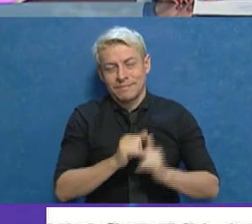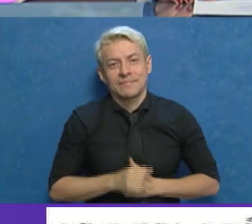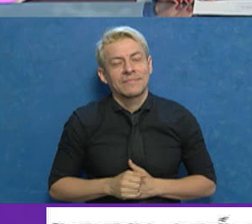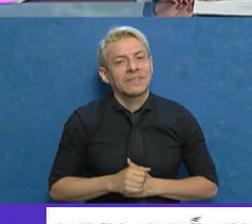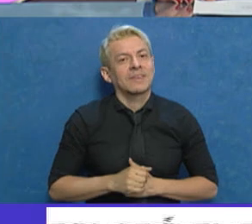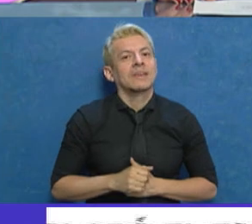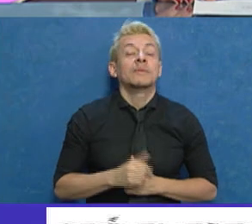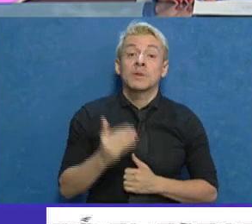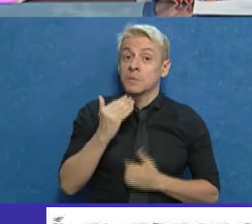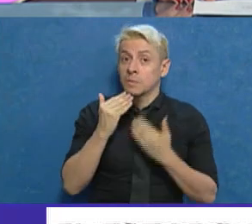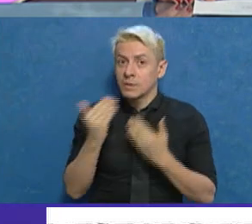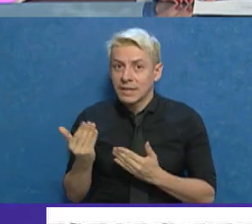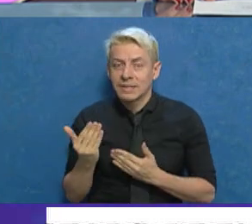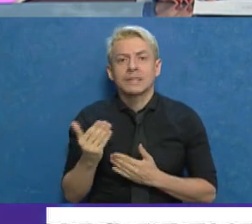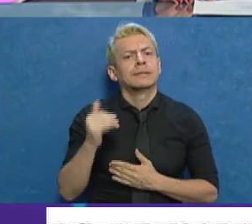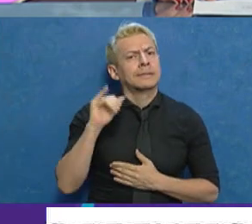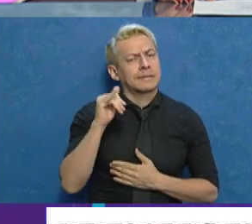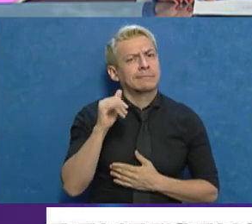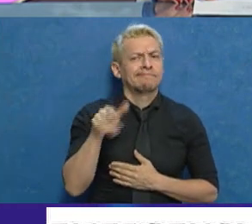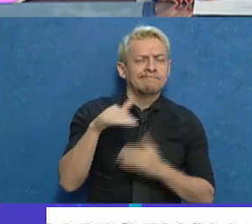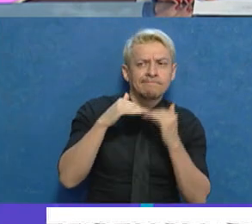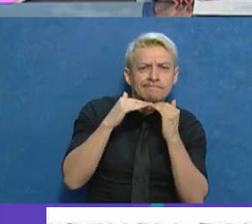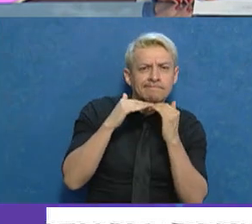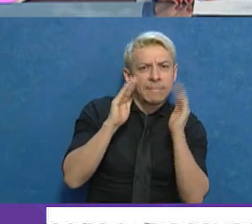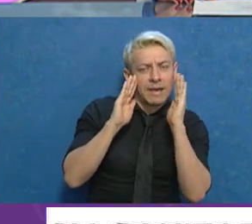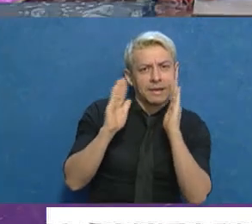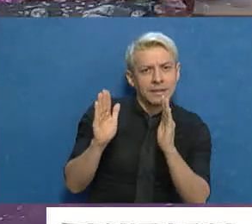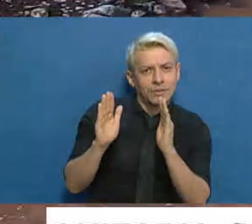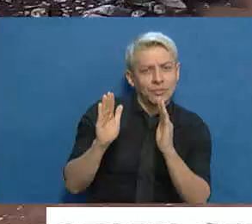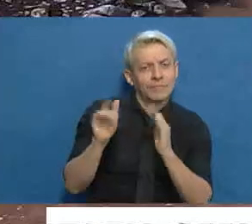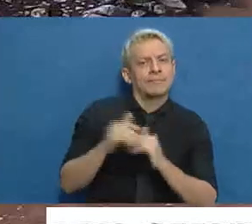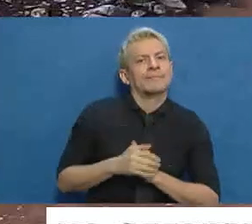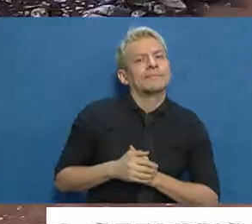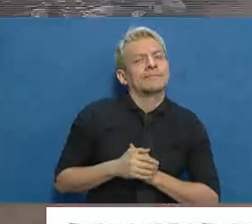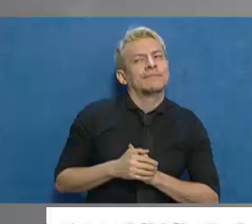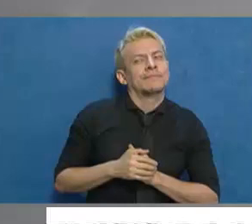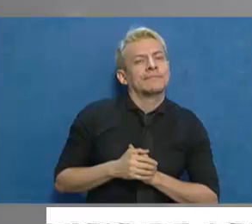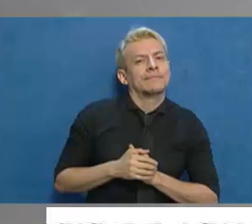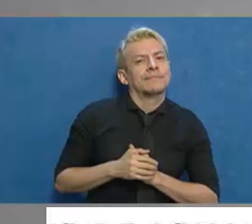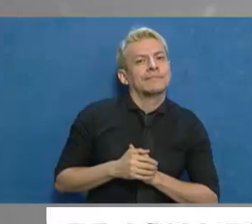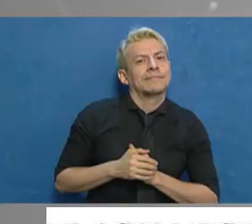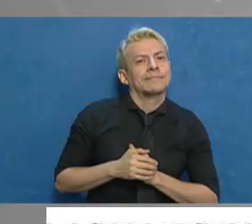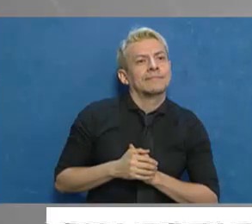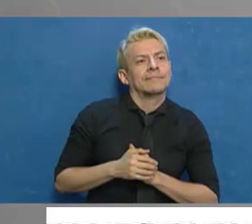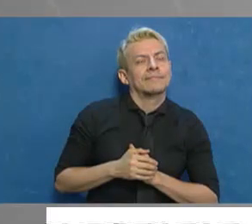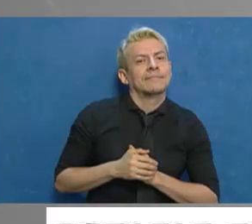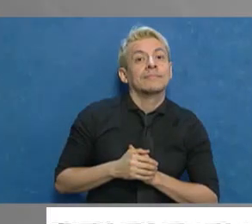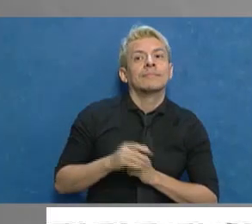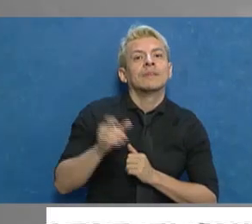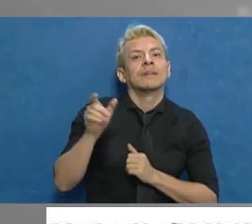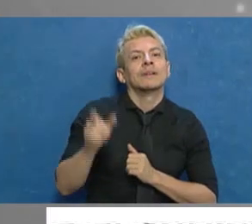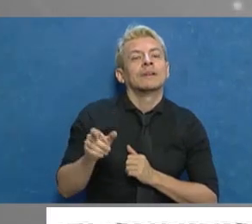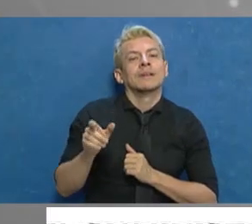Bueno, muchas gracias Dani. Recién miraba atentamente lo que hacía a Luciana Campigotto justamente por las casas de ese